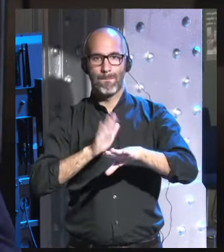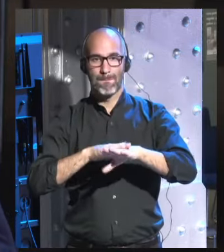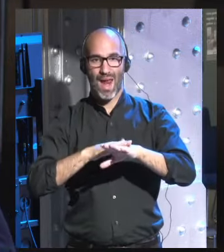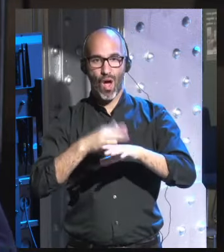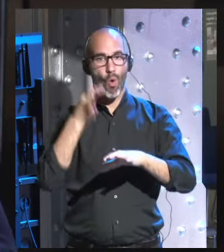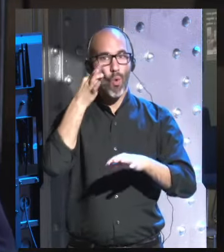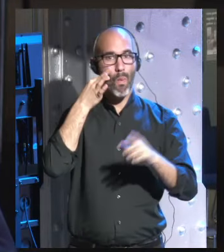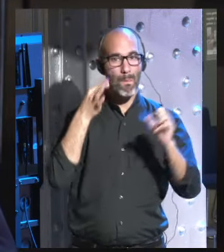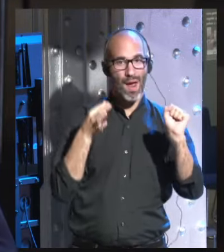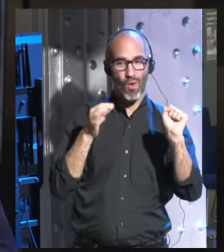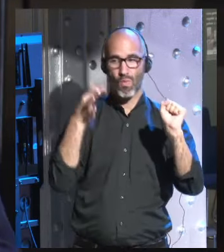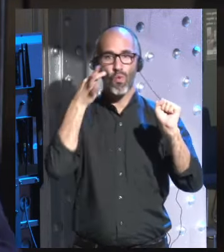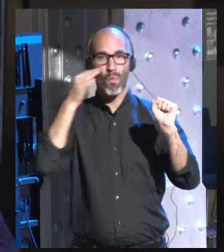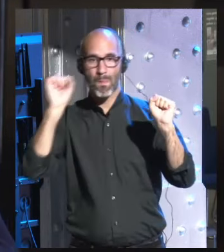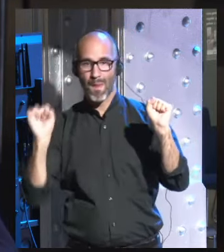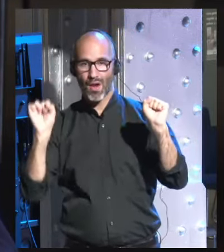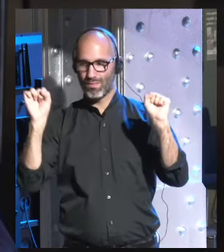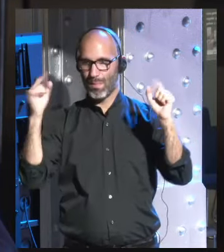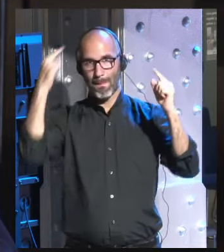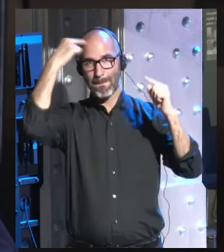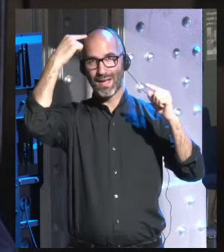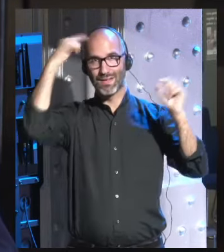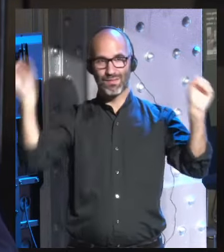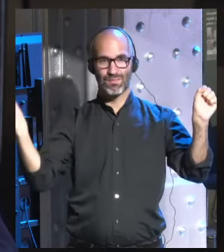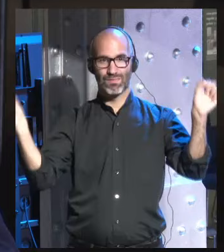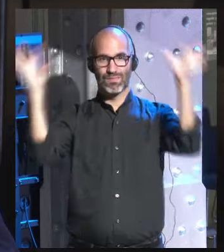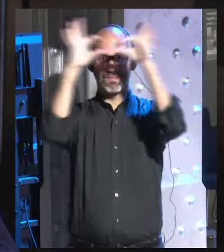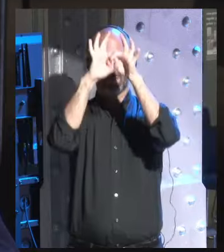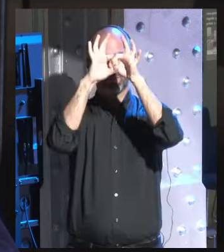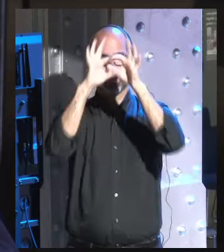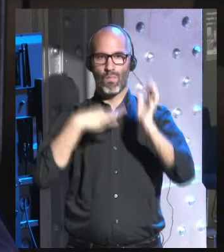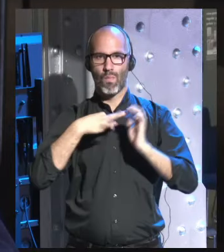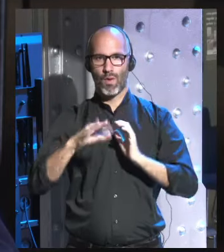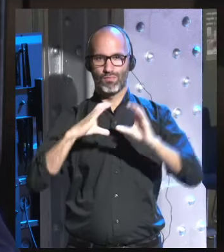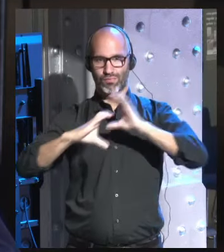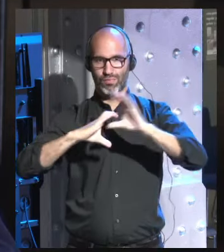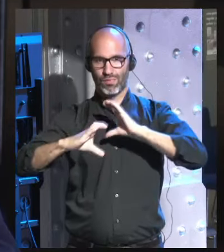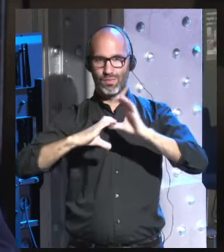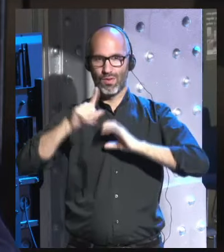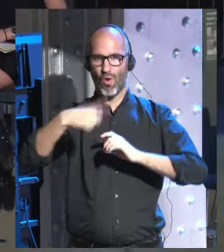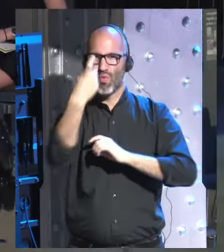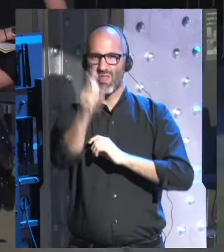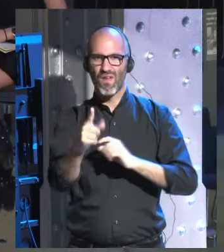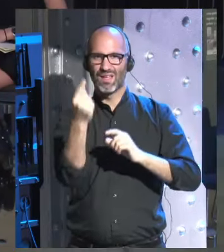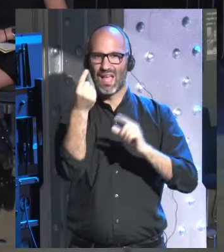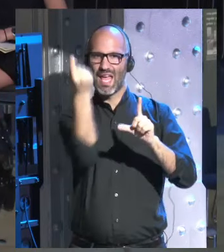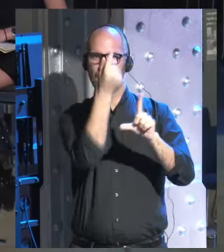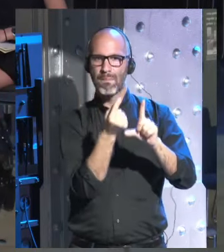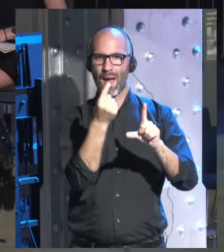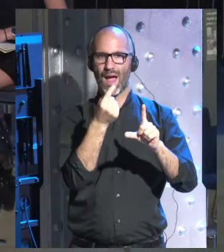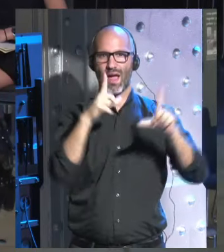directamente mente con mente sin utilizar ni imágenes ni palabras